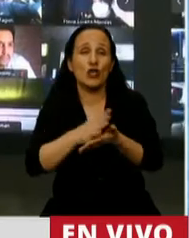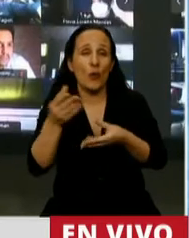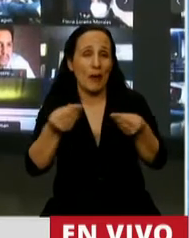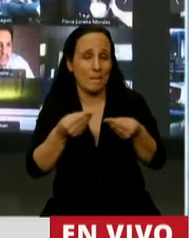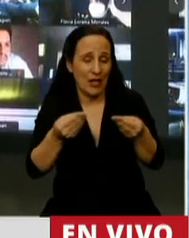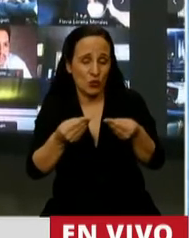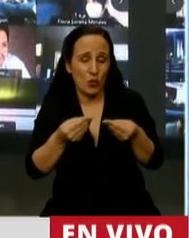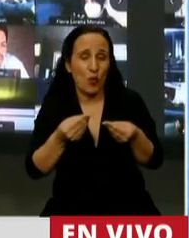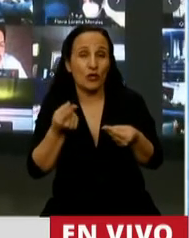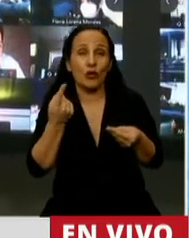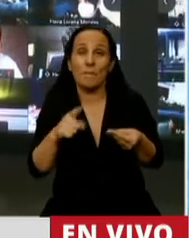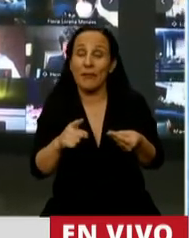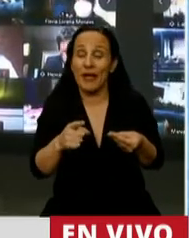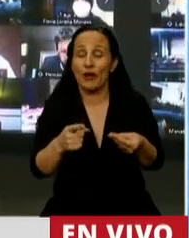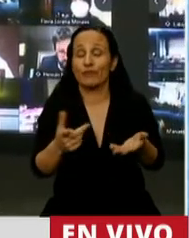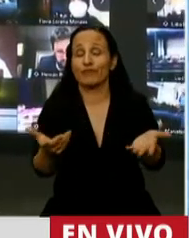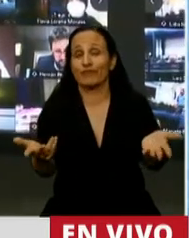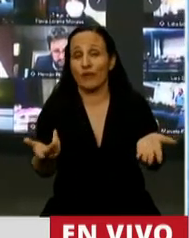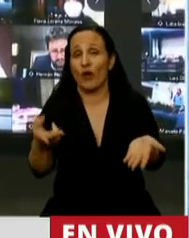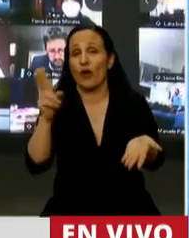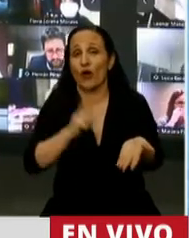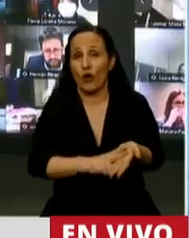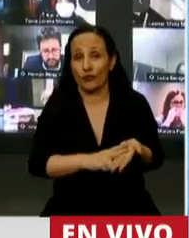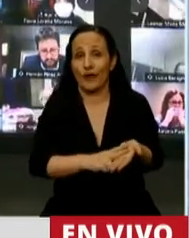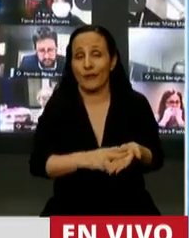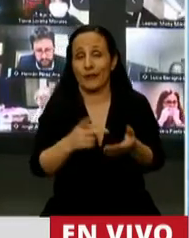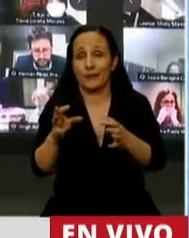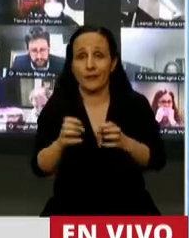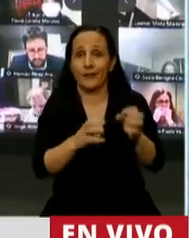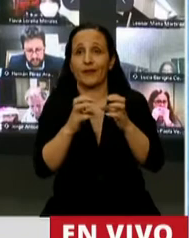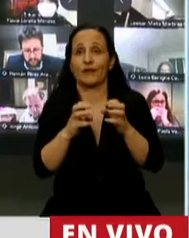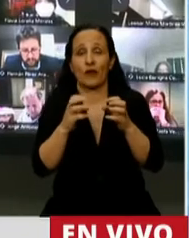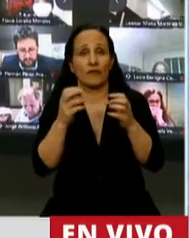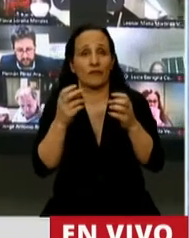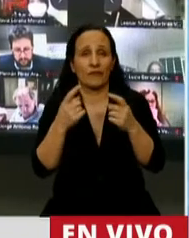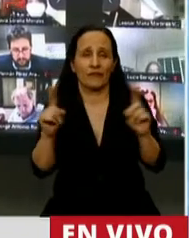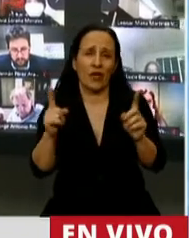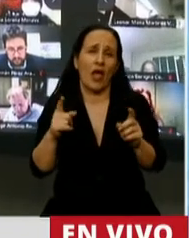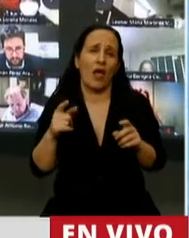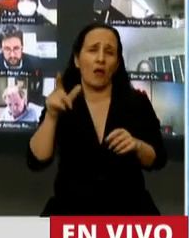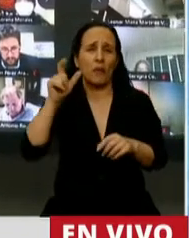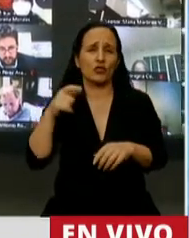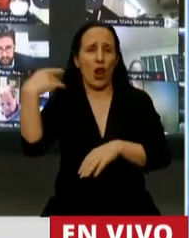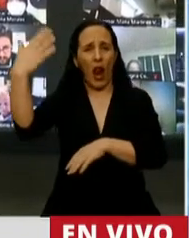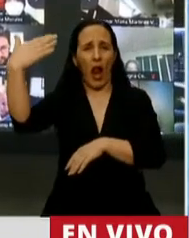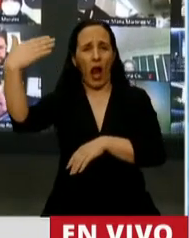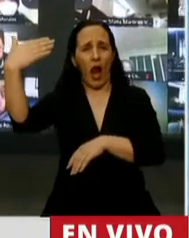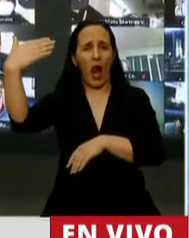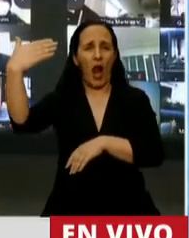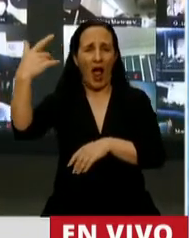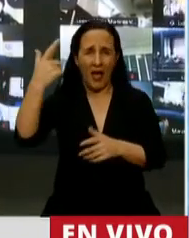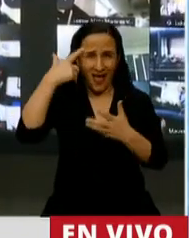pero una vez más asistimos hoy a otra sesión cargada de monólogos llenos de